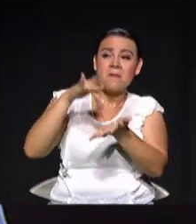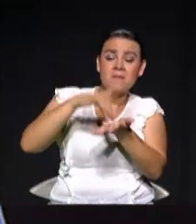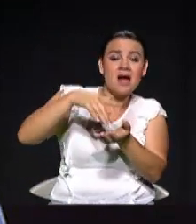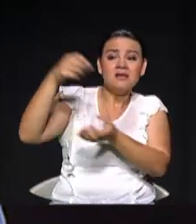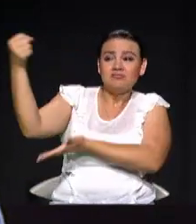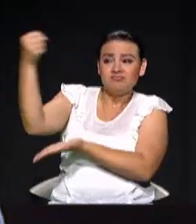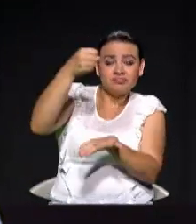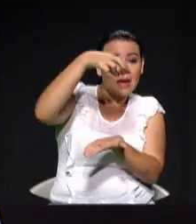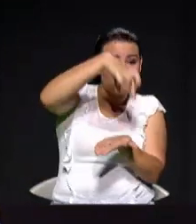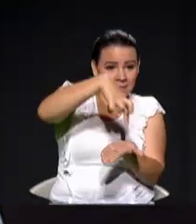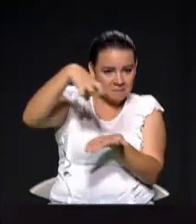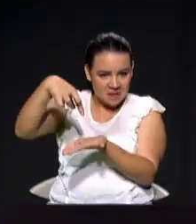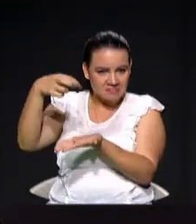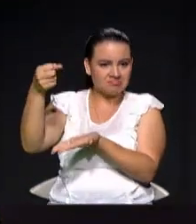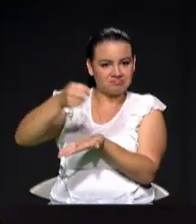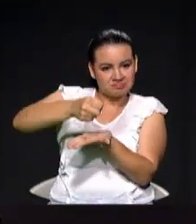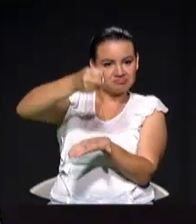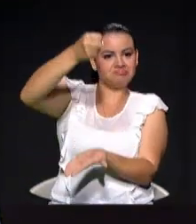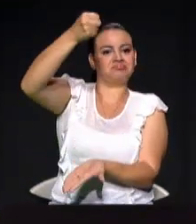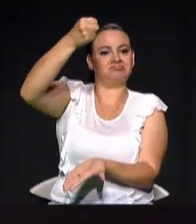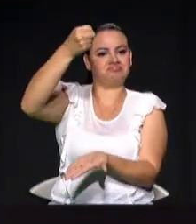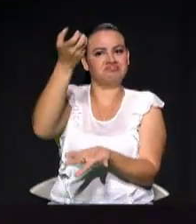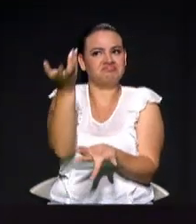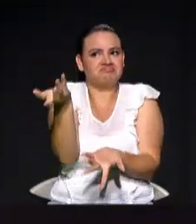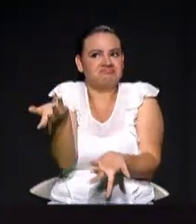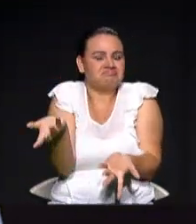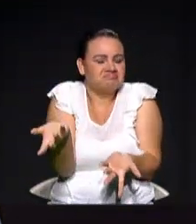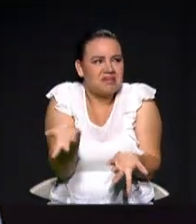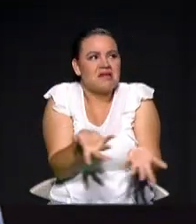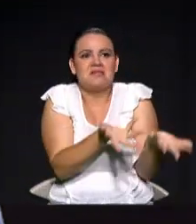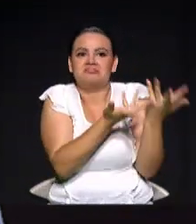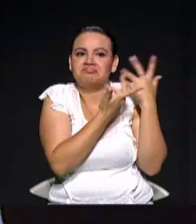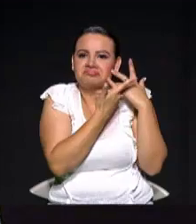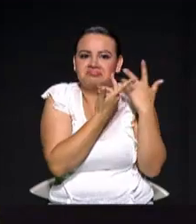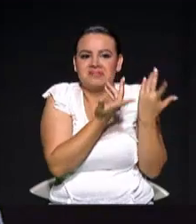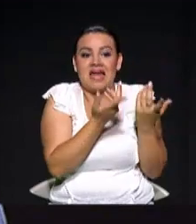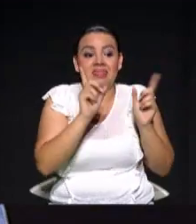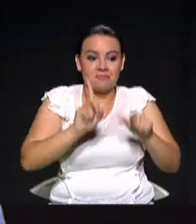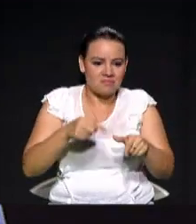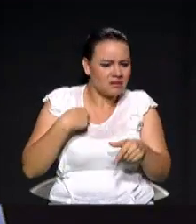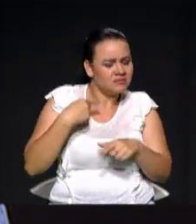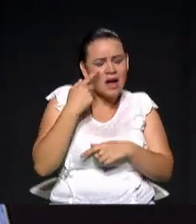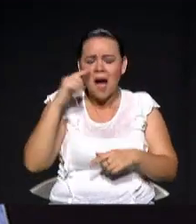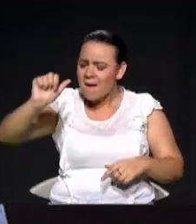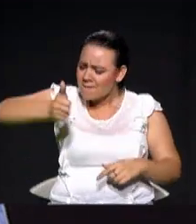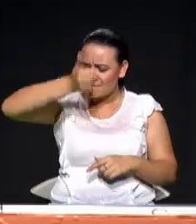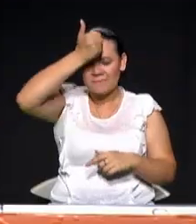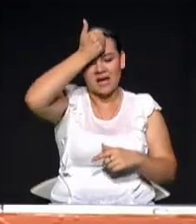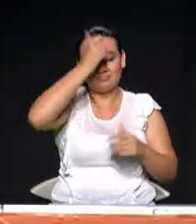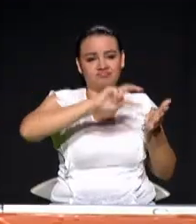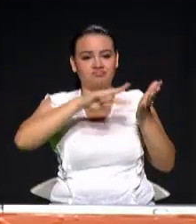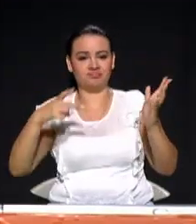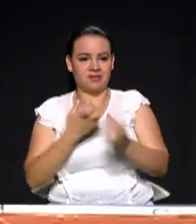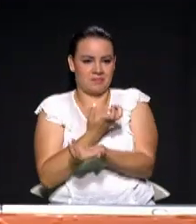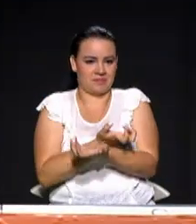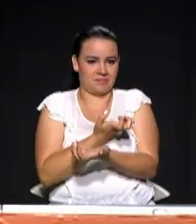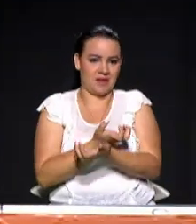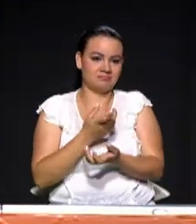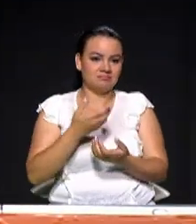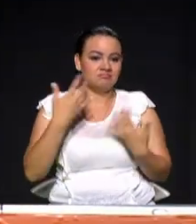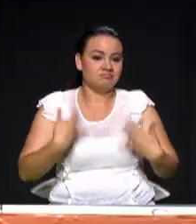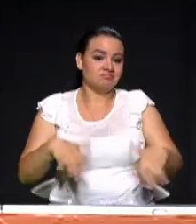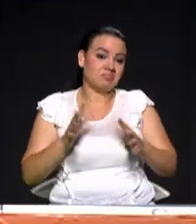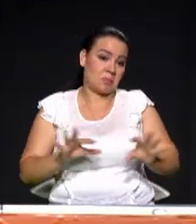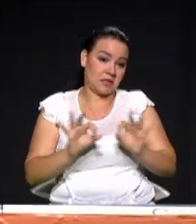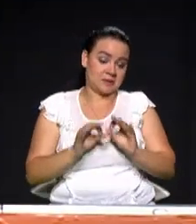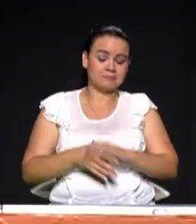destinan para este fin, entre otros elementos como priorizar la ciencia y la tecnología y la innovación, que creo que son ideas muy importantes. Candidato Jorge Gutiérrez,